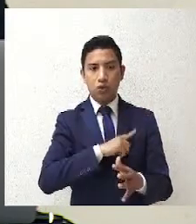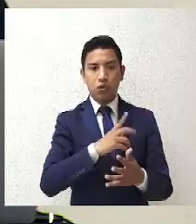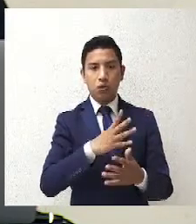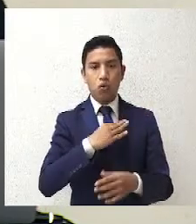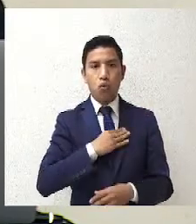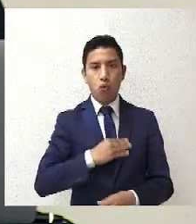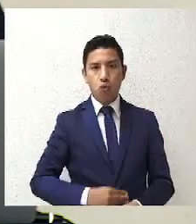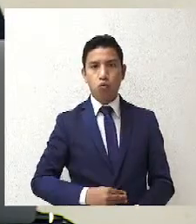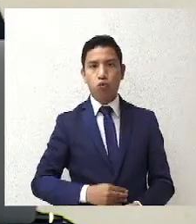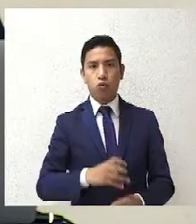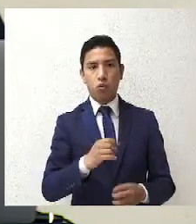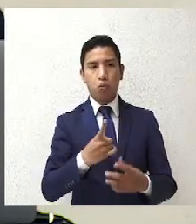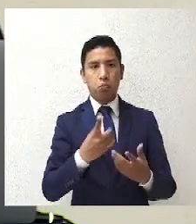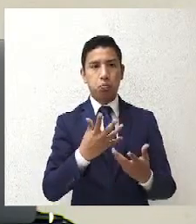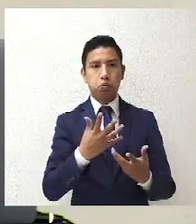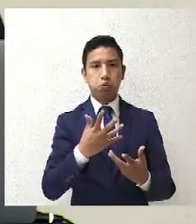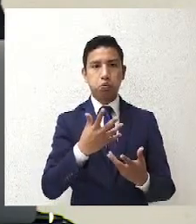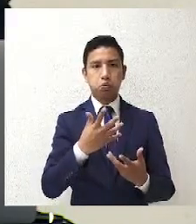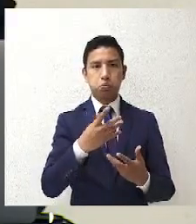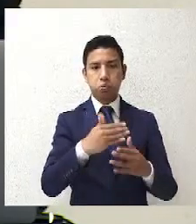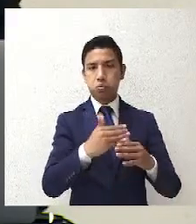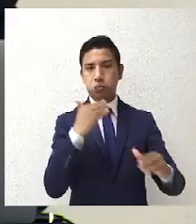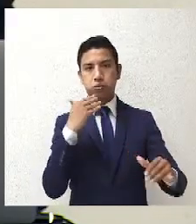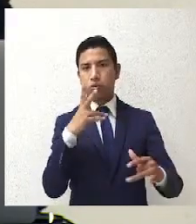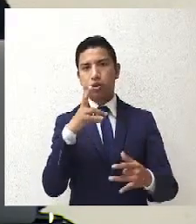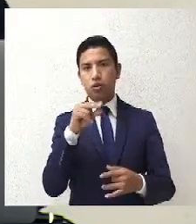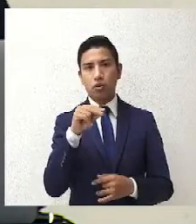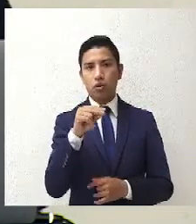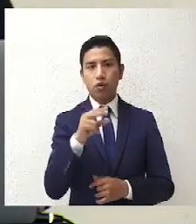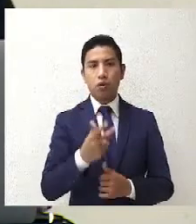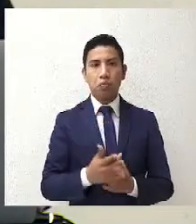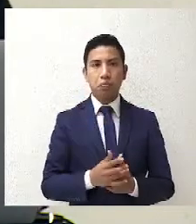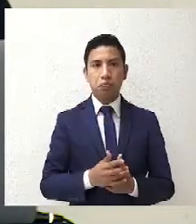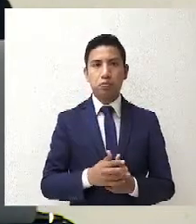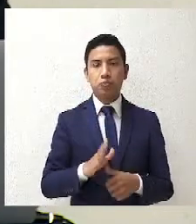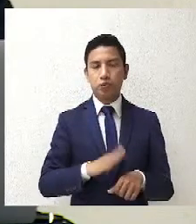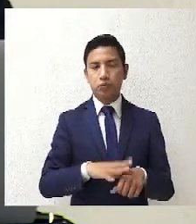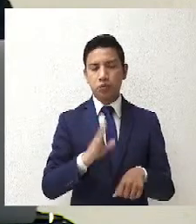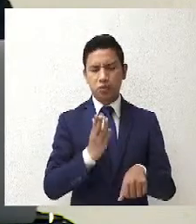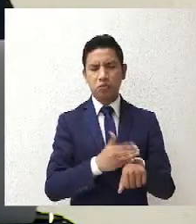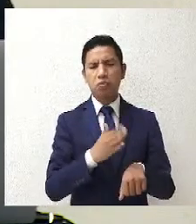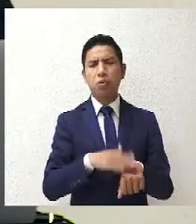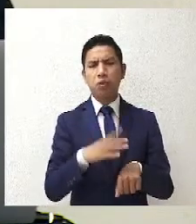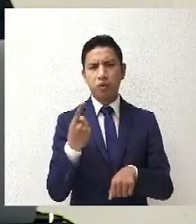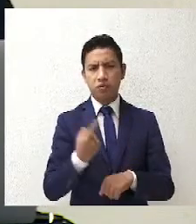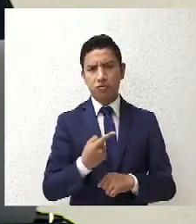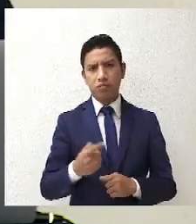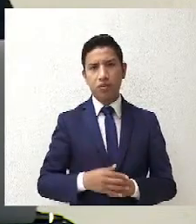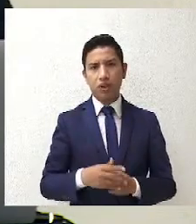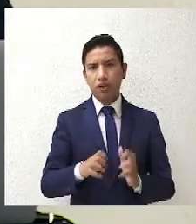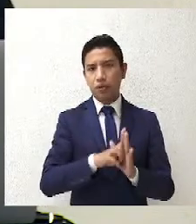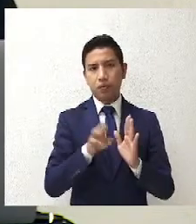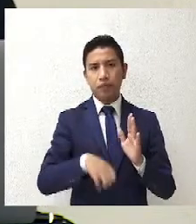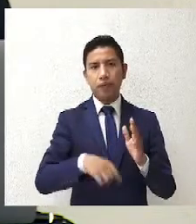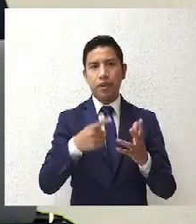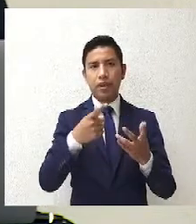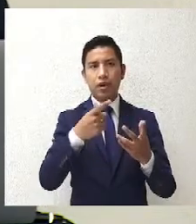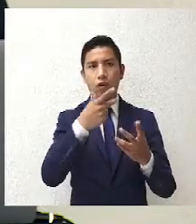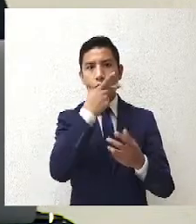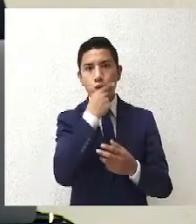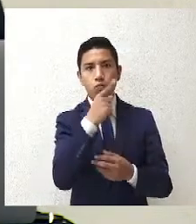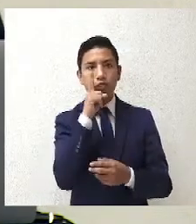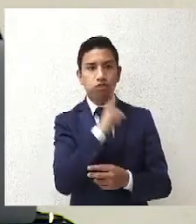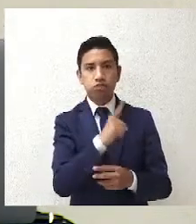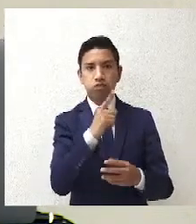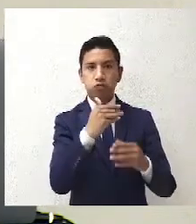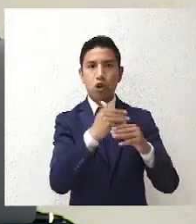y esto lo ha dicho la Sala Superior en muchas sentencias. ¿Qué quiere decir esto? La paridad es, oye, es